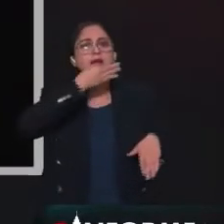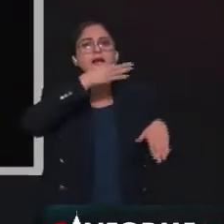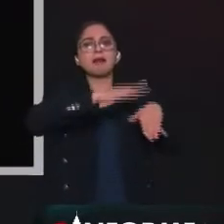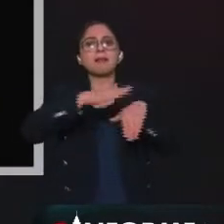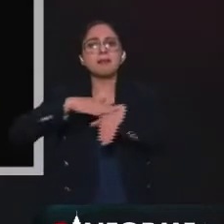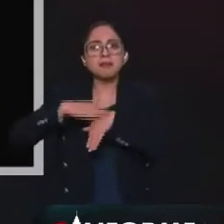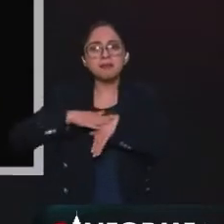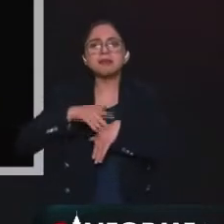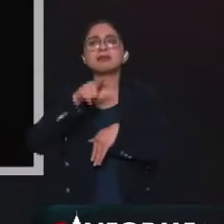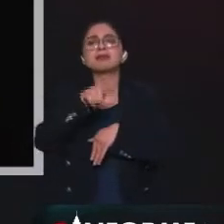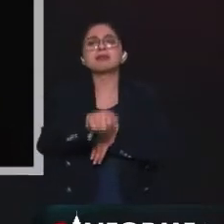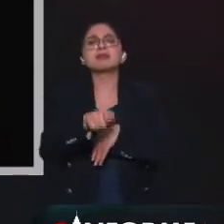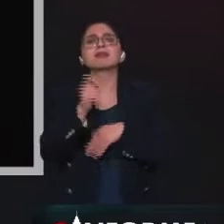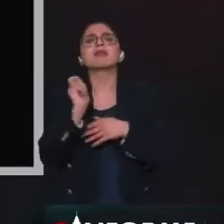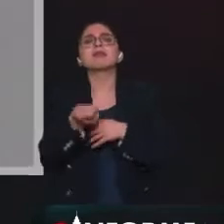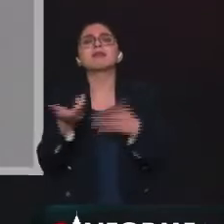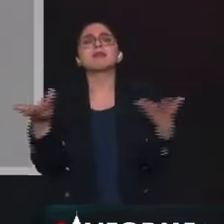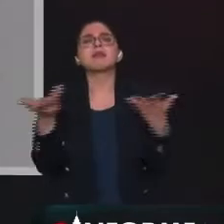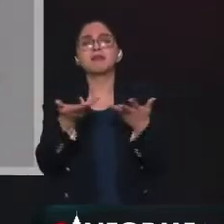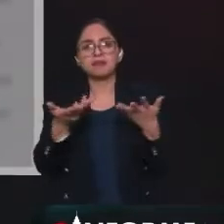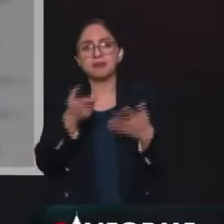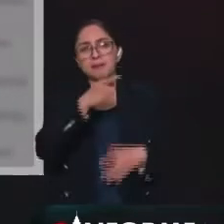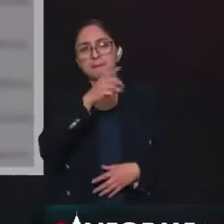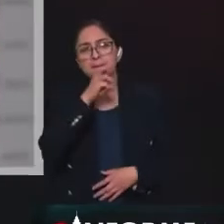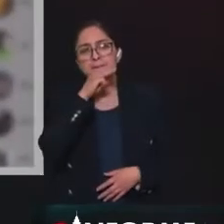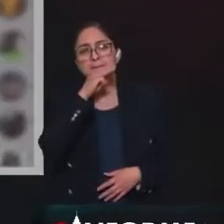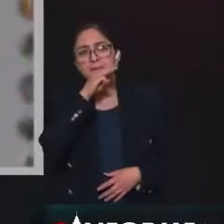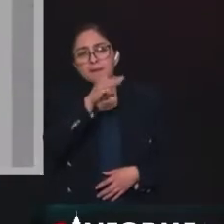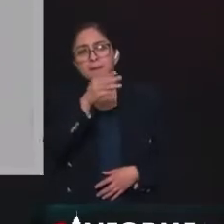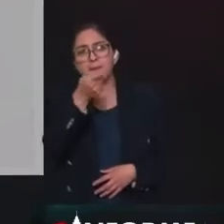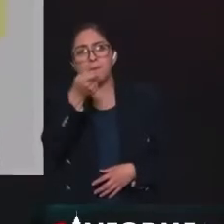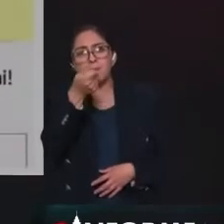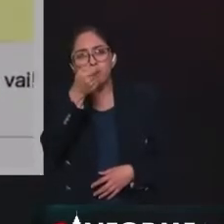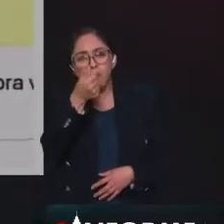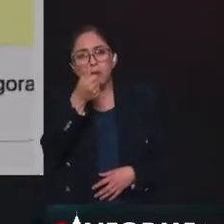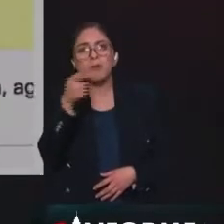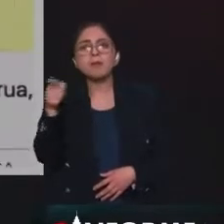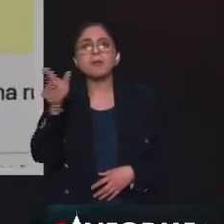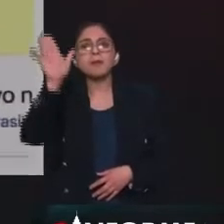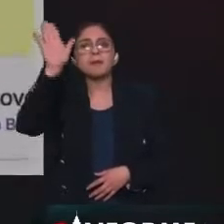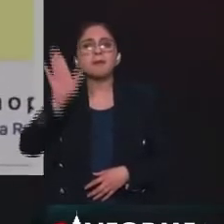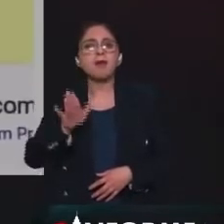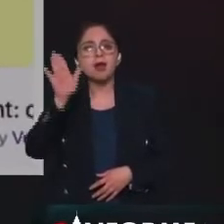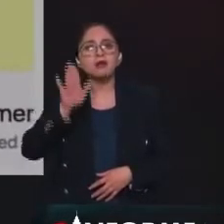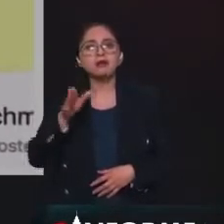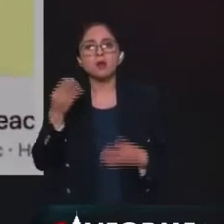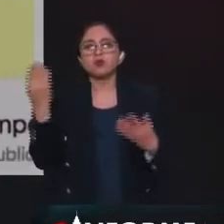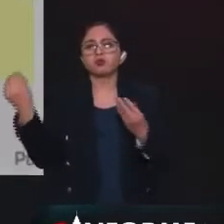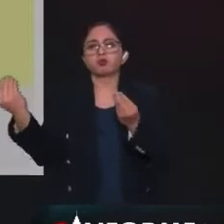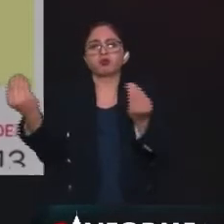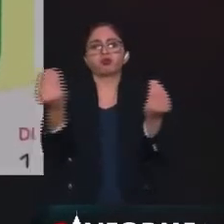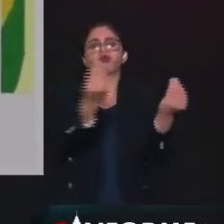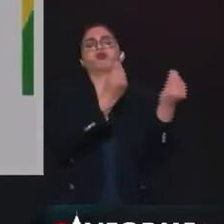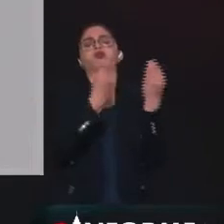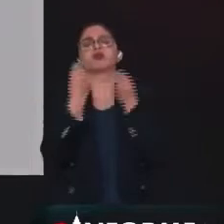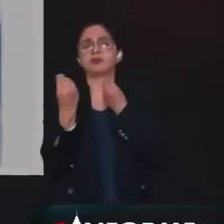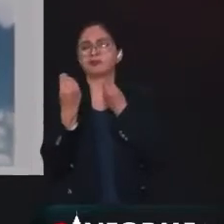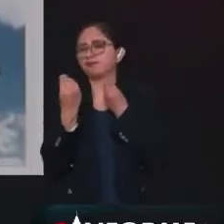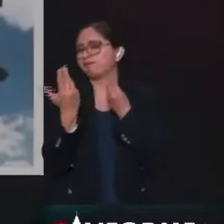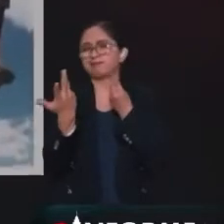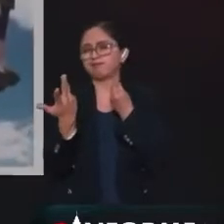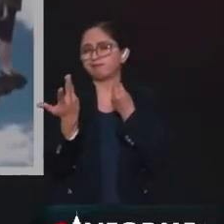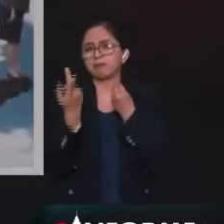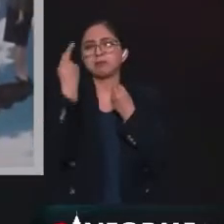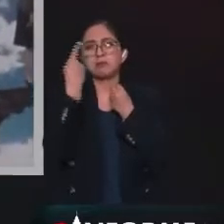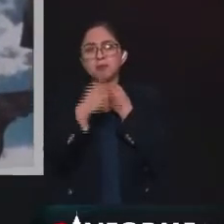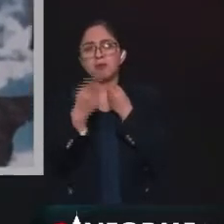que, aunque sean pocos mensajes en redes sociales, hace parecer que sean muchos, por ejemplo, ¿no? Y a